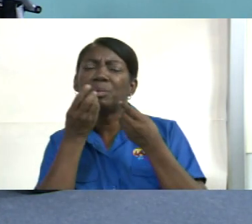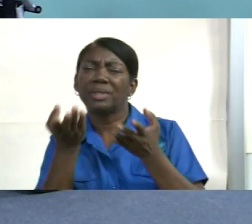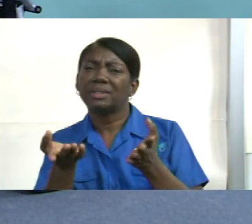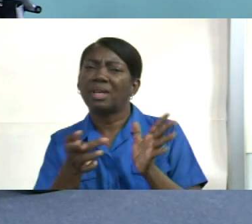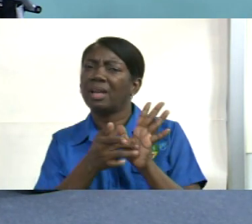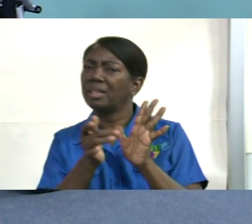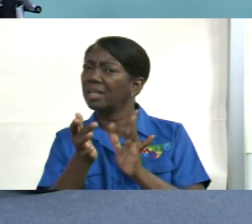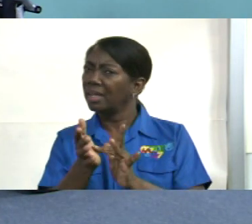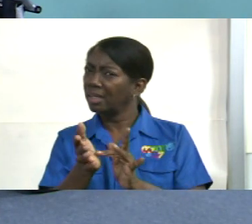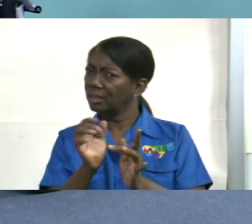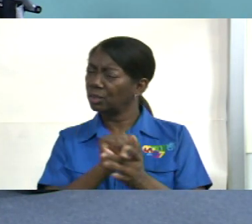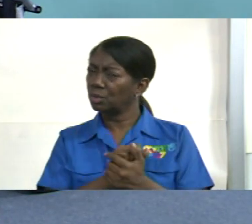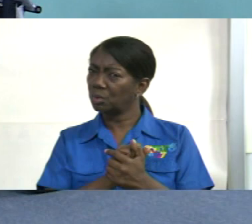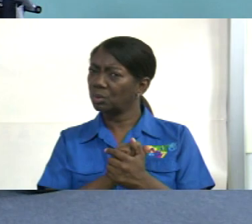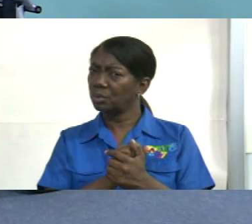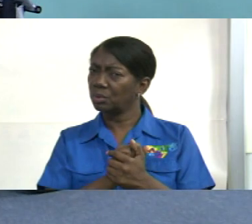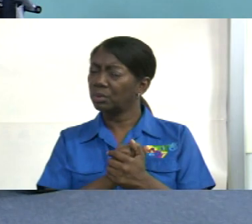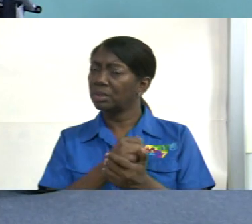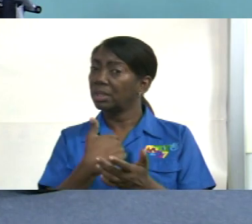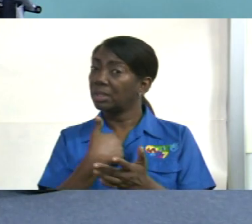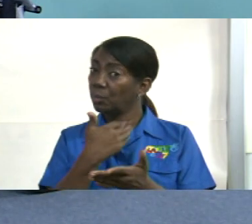entonces tenemos que hacer algo